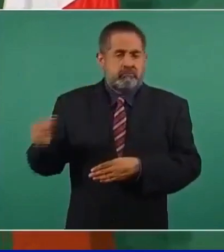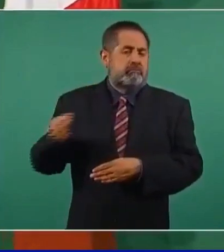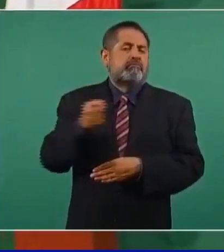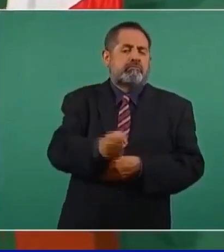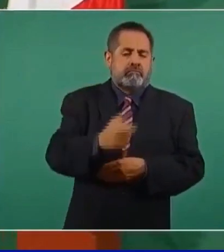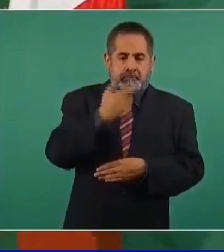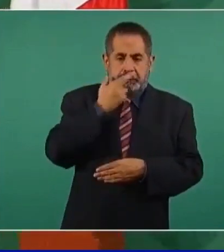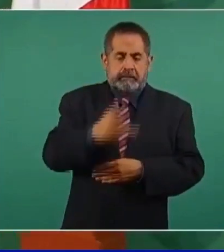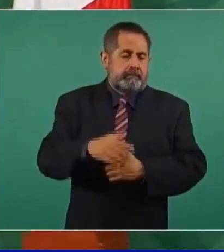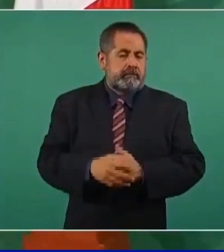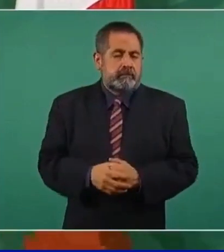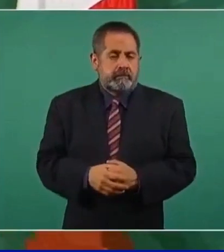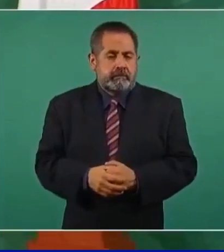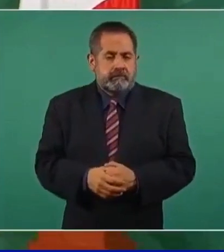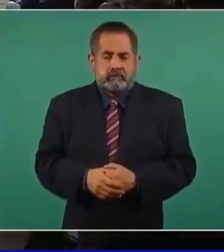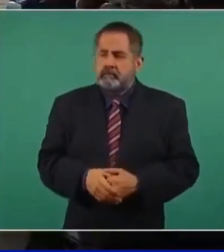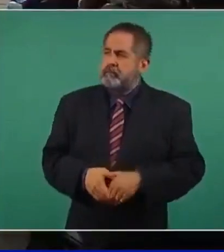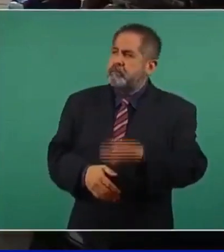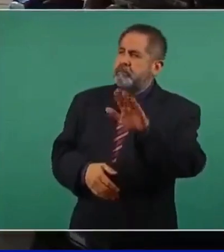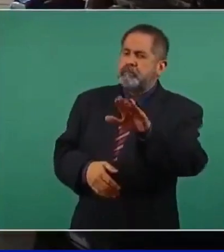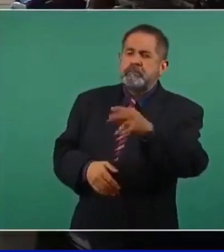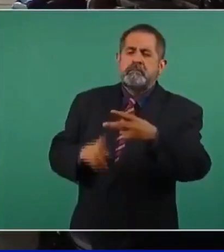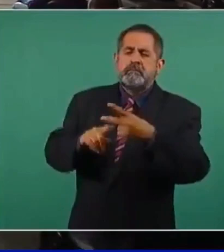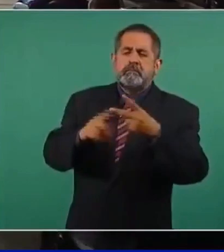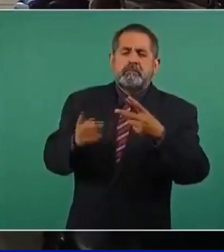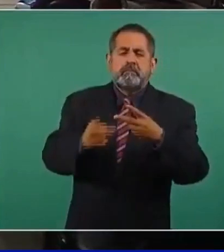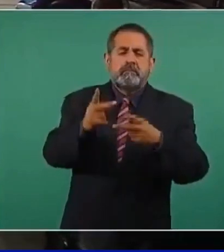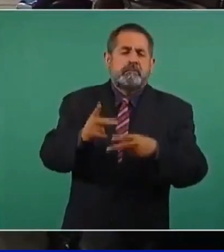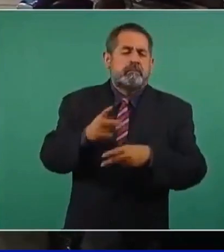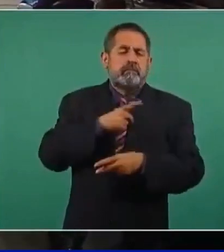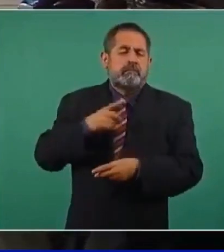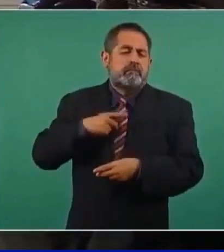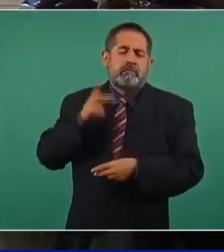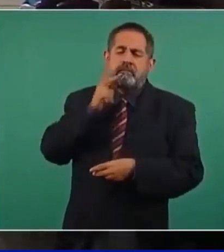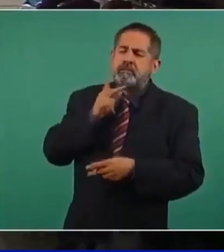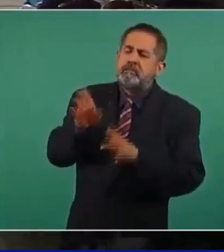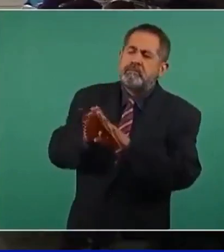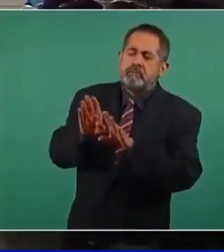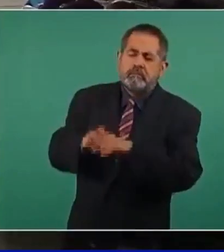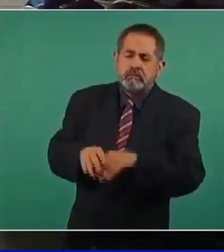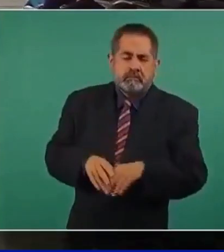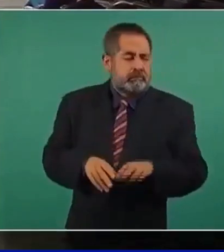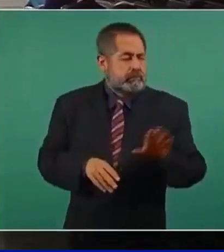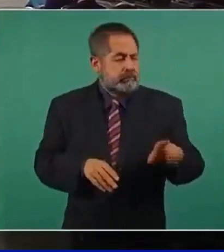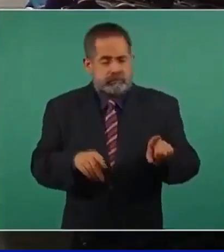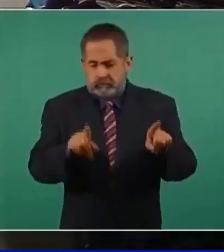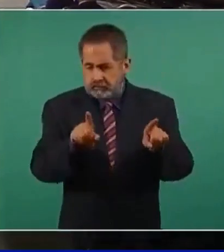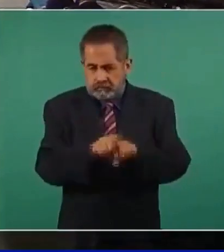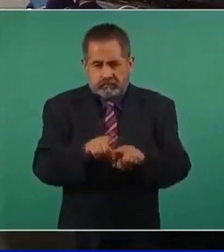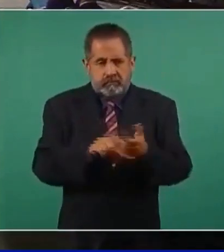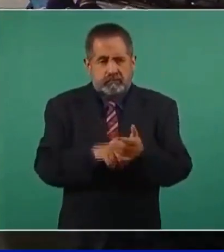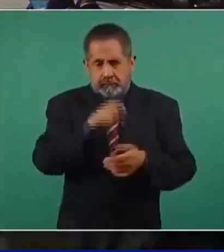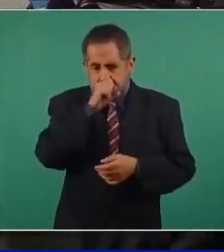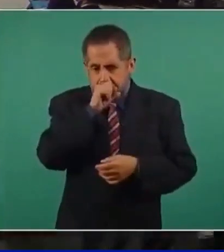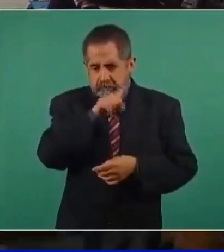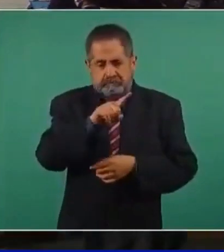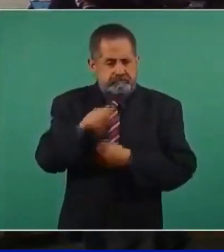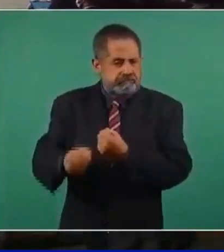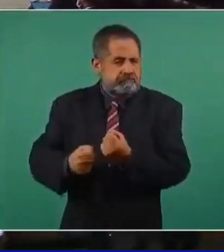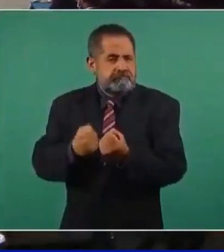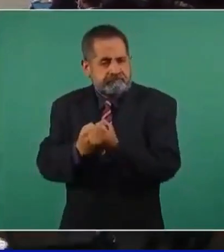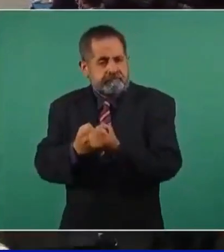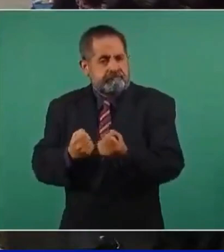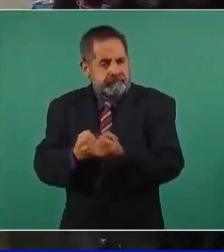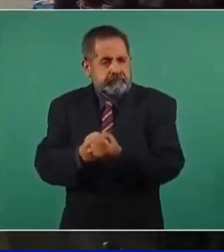México. Y con respecto a la deuda de Pemex, ¿cómo la lo que le encargó? Vamos a irla respaldando